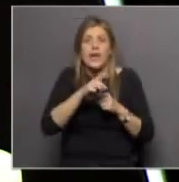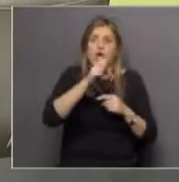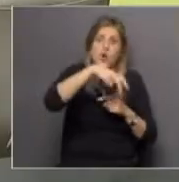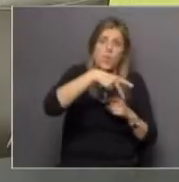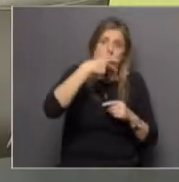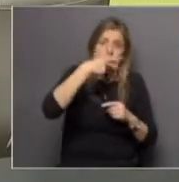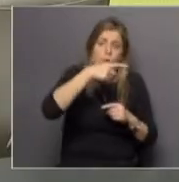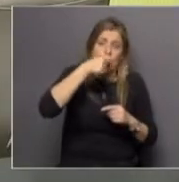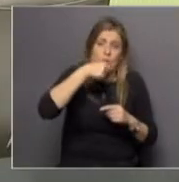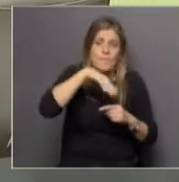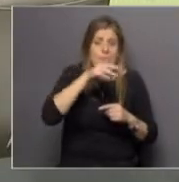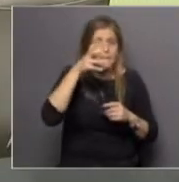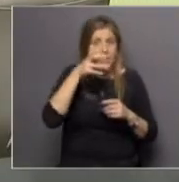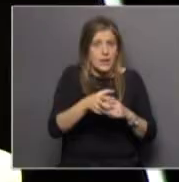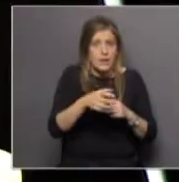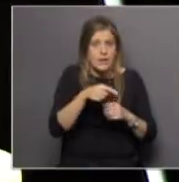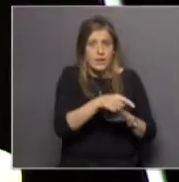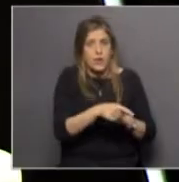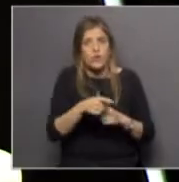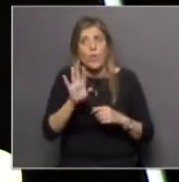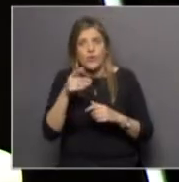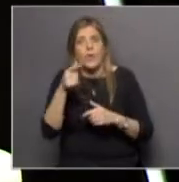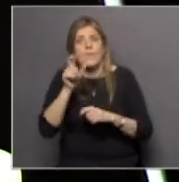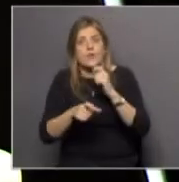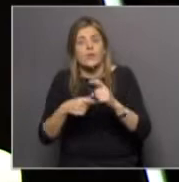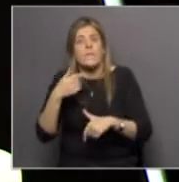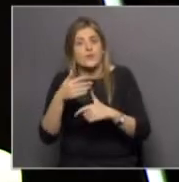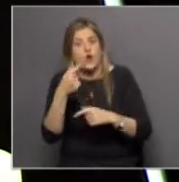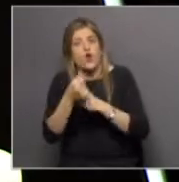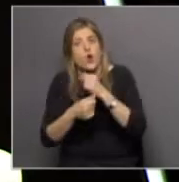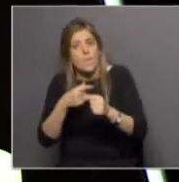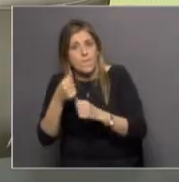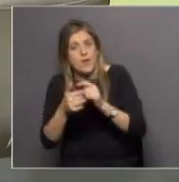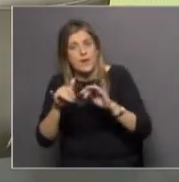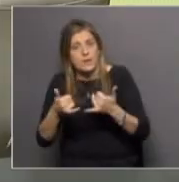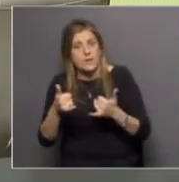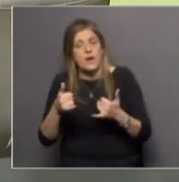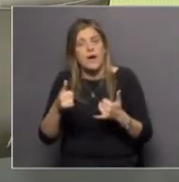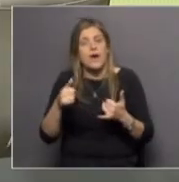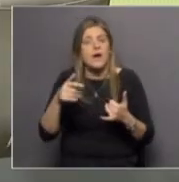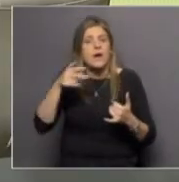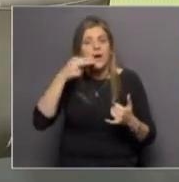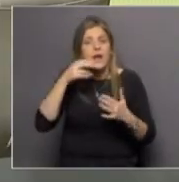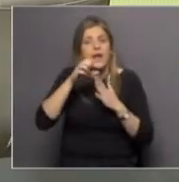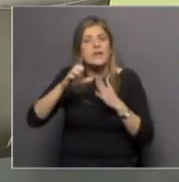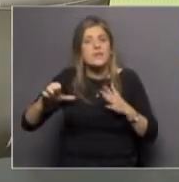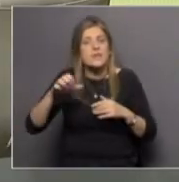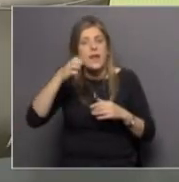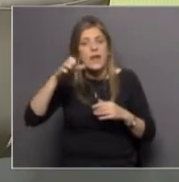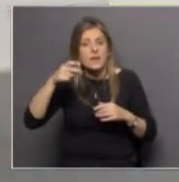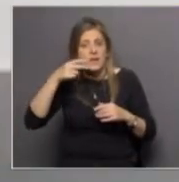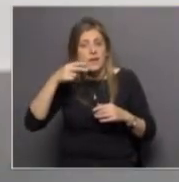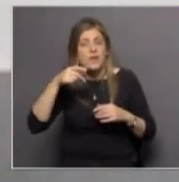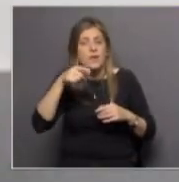que se impuso su utilización su consumo y sobre eso creo que has avanzado bastante exacto bueno desde